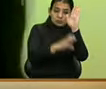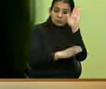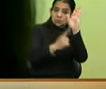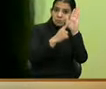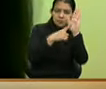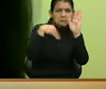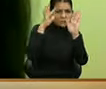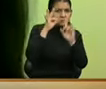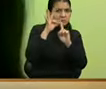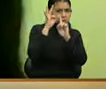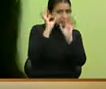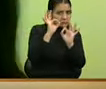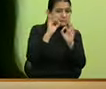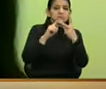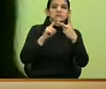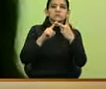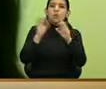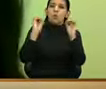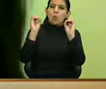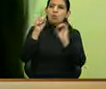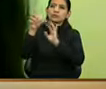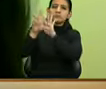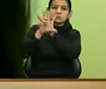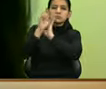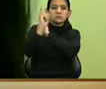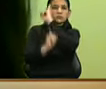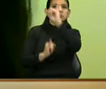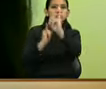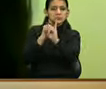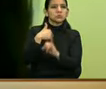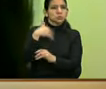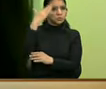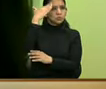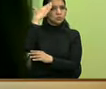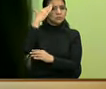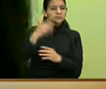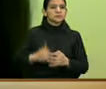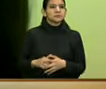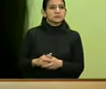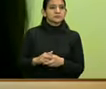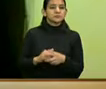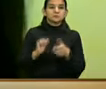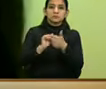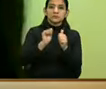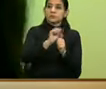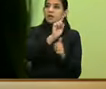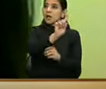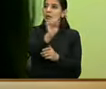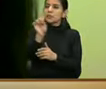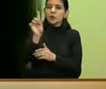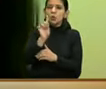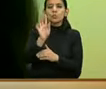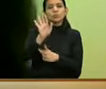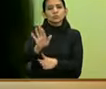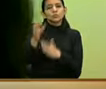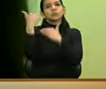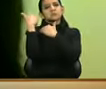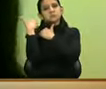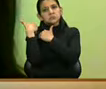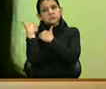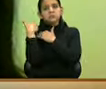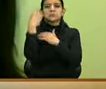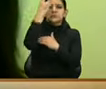internacionales. Sabemos también cada uno de las competencias y facultades que tiene